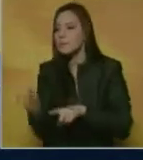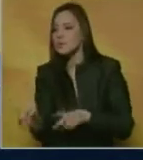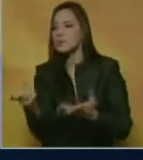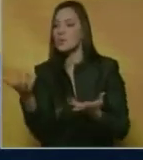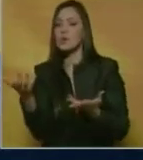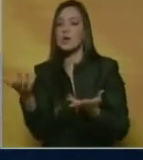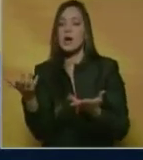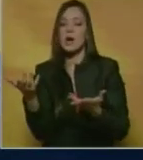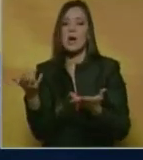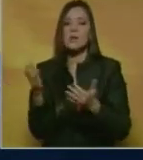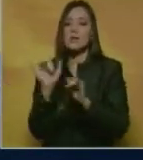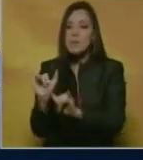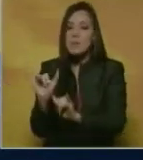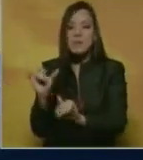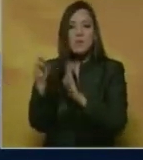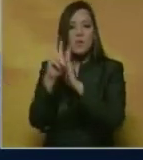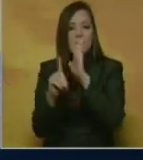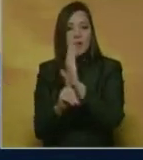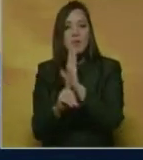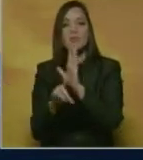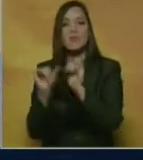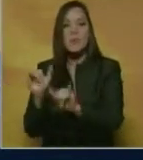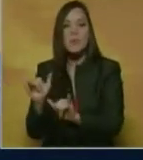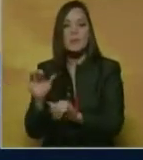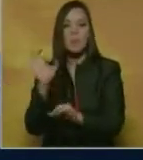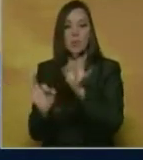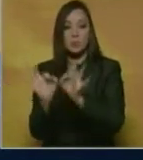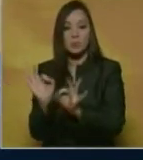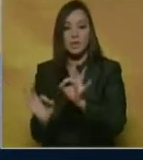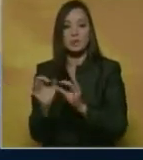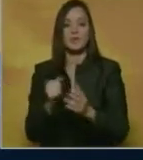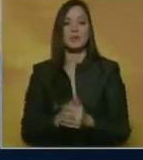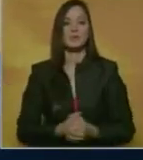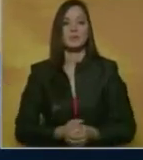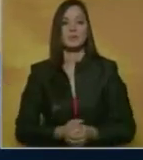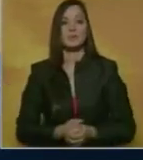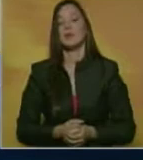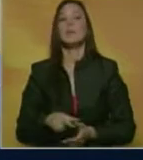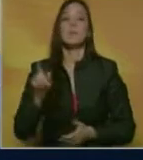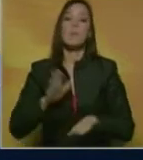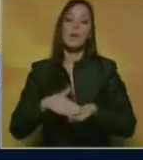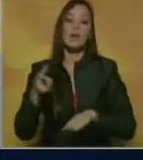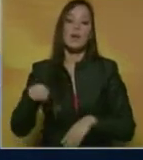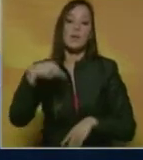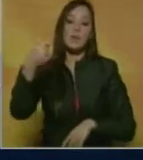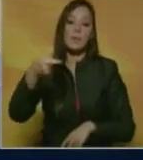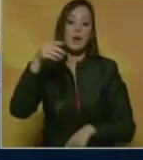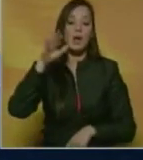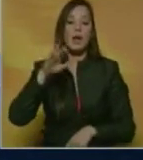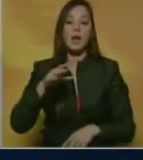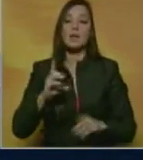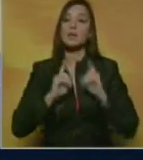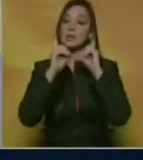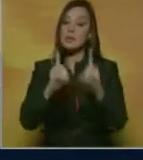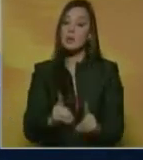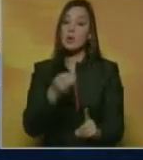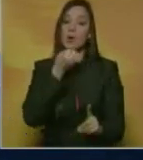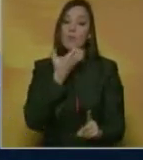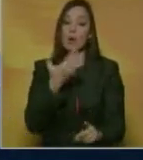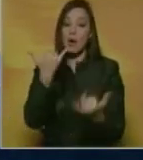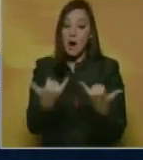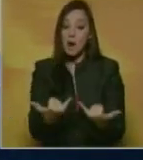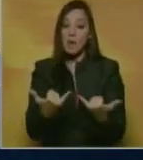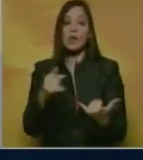mismo tiempo necesaria, puede ser prenda de un futuro seguro y feliz